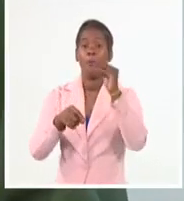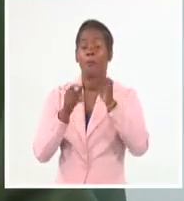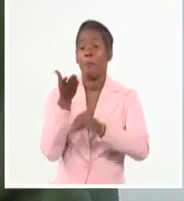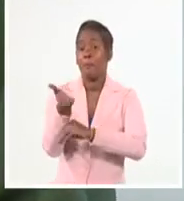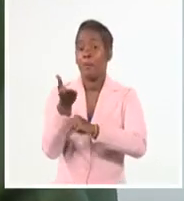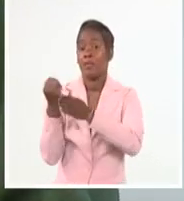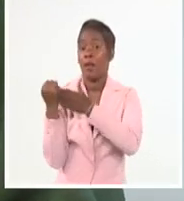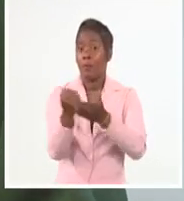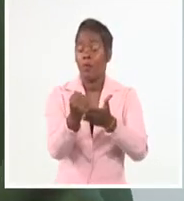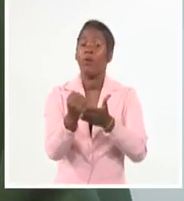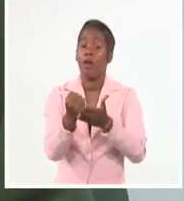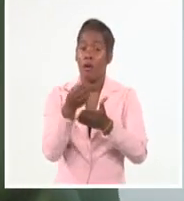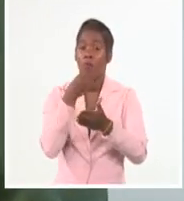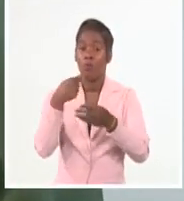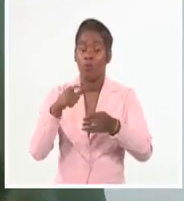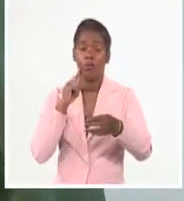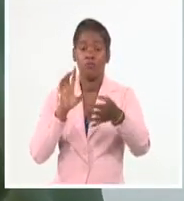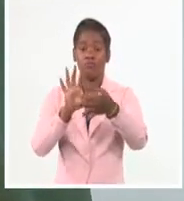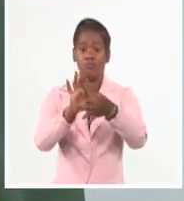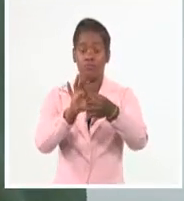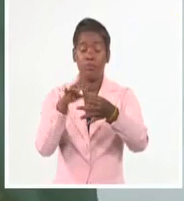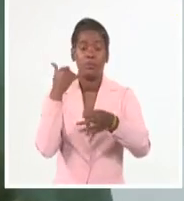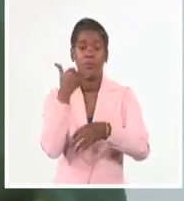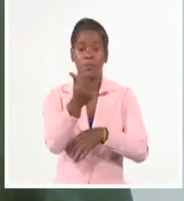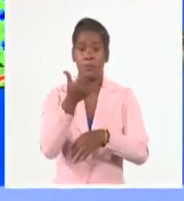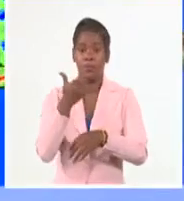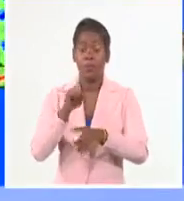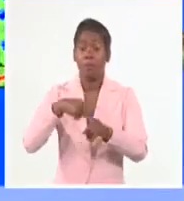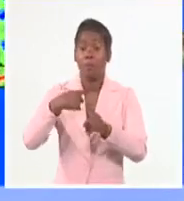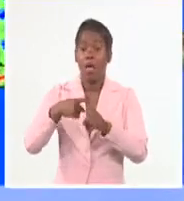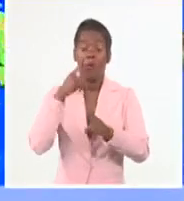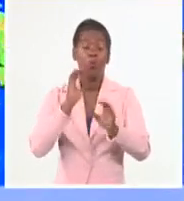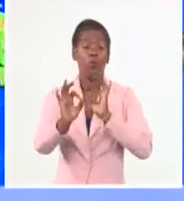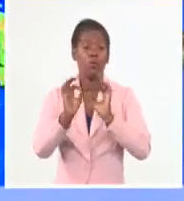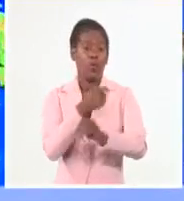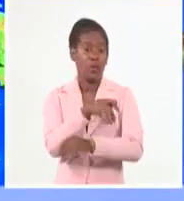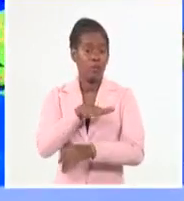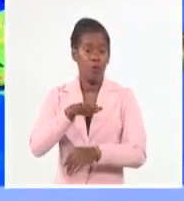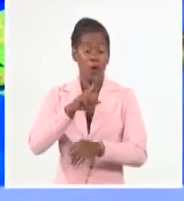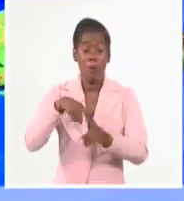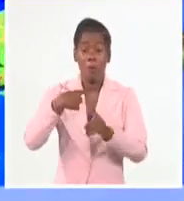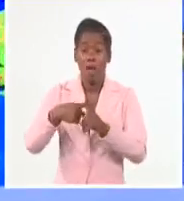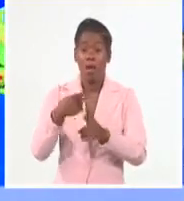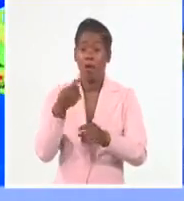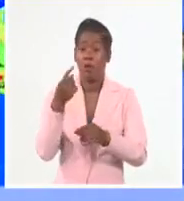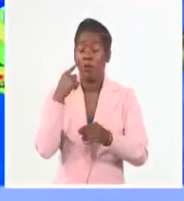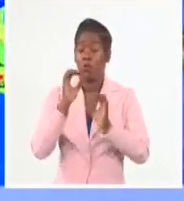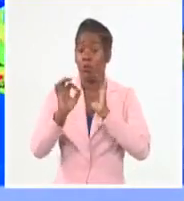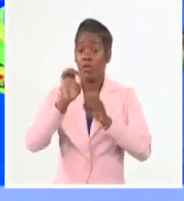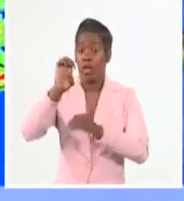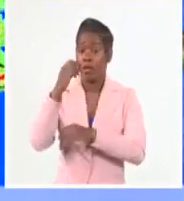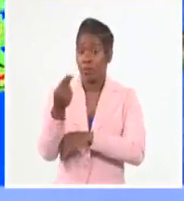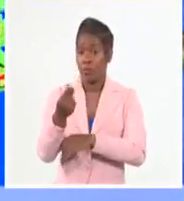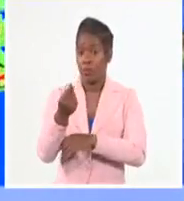indicación reflejada con la protección de la población y de la economía. Maray Suárez, Sistema Informativo de la Televisión Cubana.